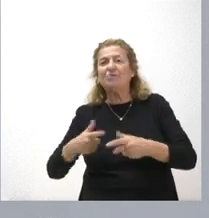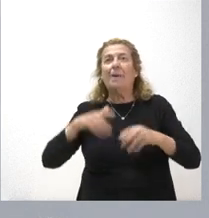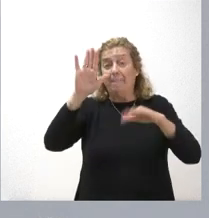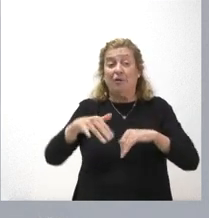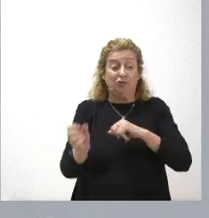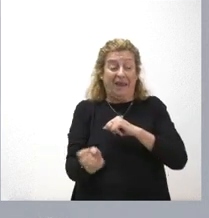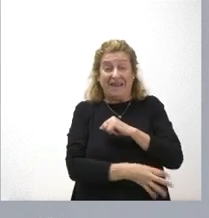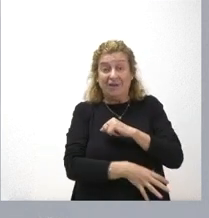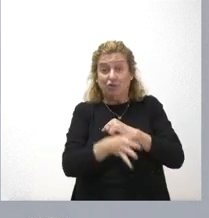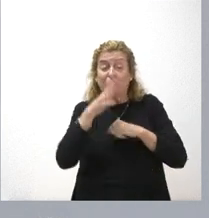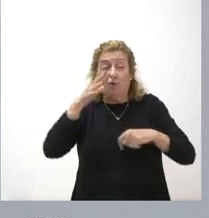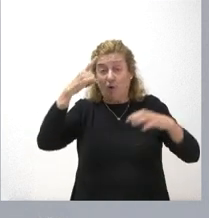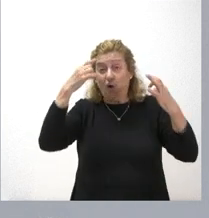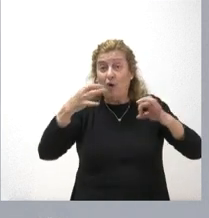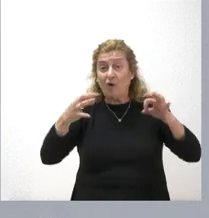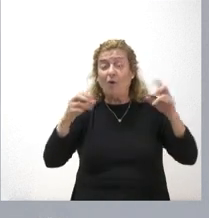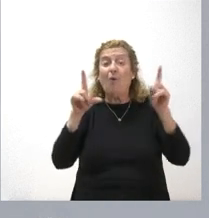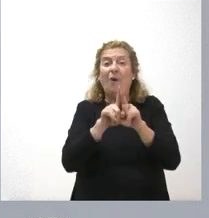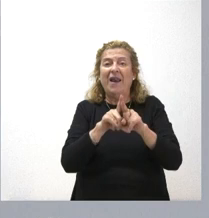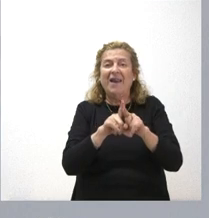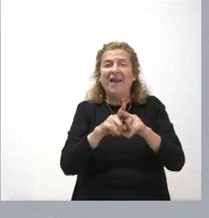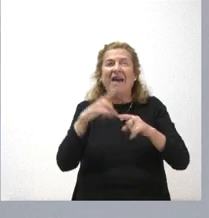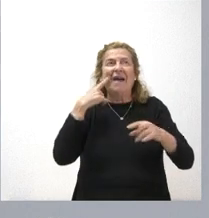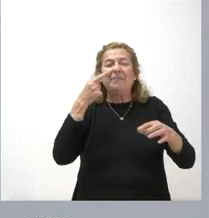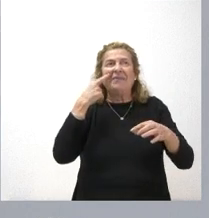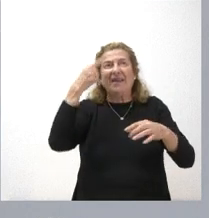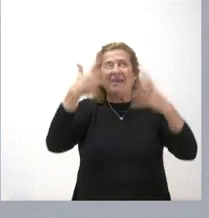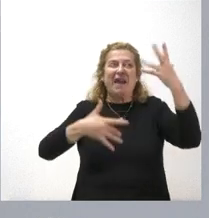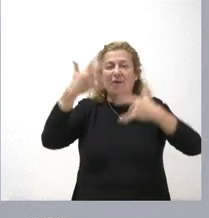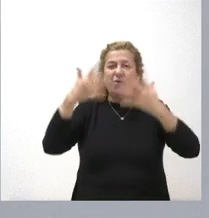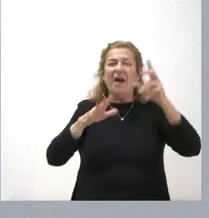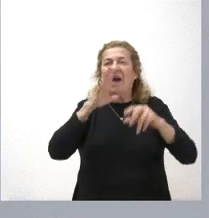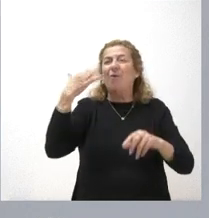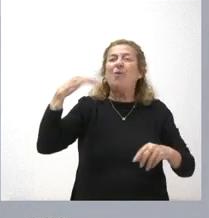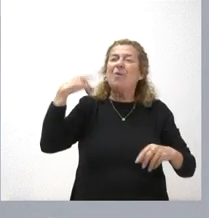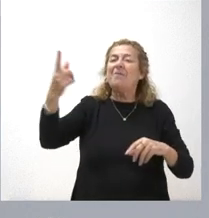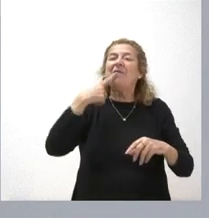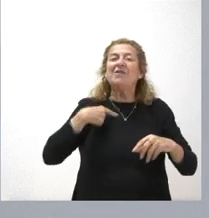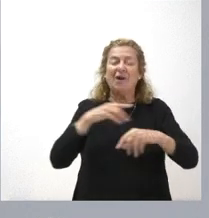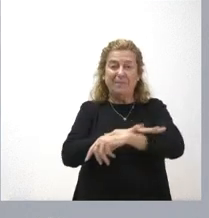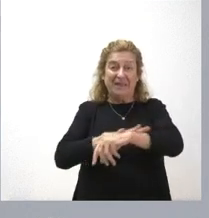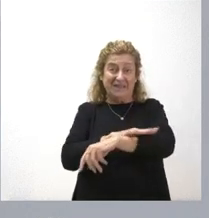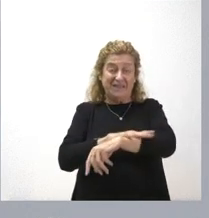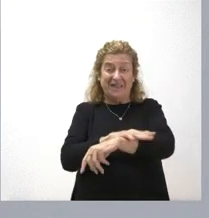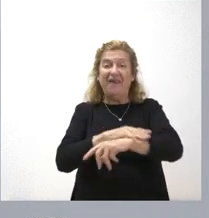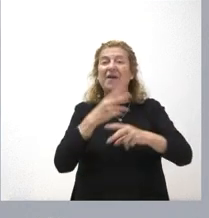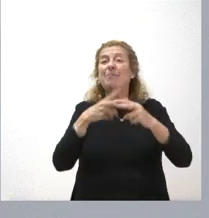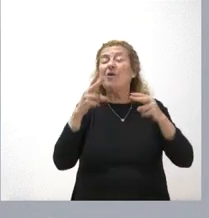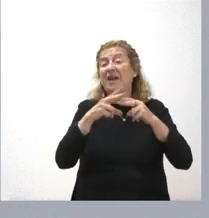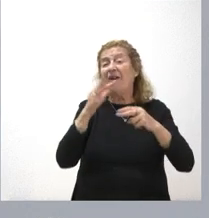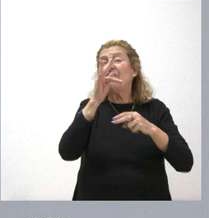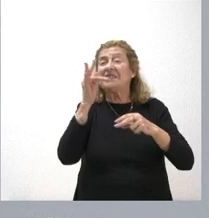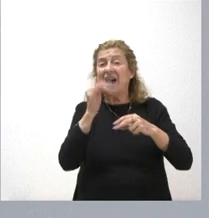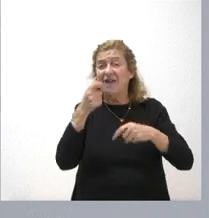lógicamente las entregas a cuentas se habían calculado en lo que se nos comentó por parte de la ministra en el consejo de política fiscal y financiera